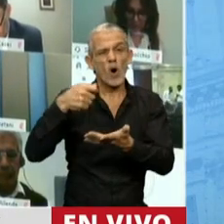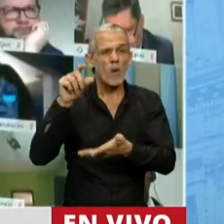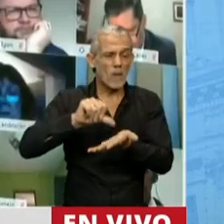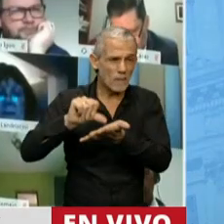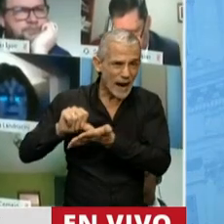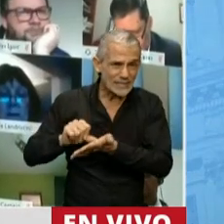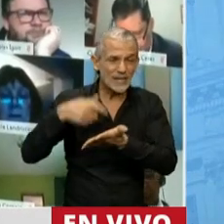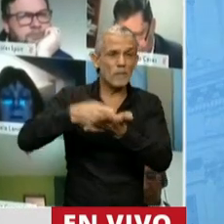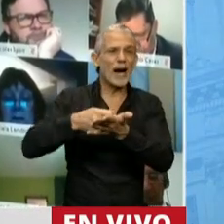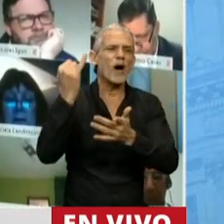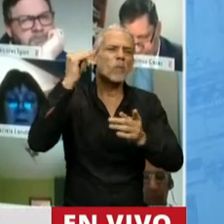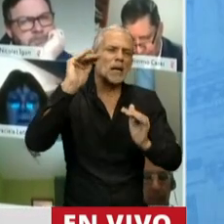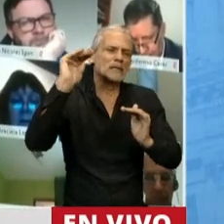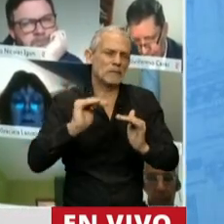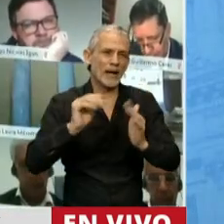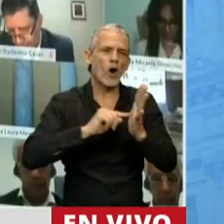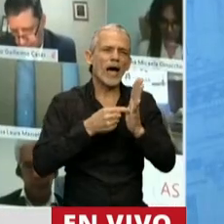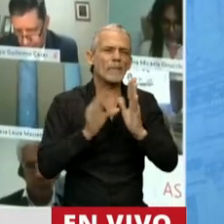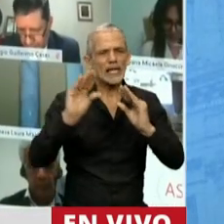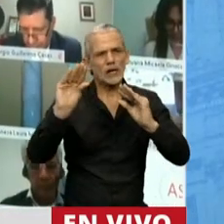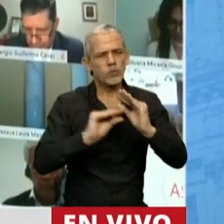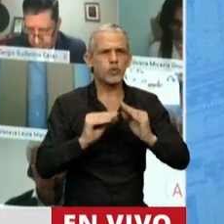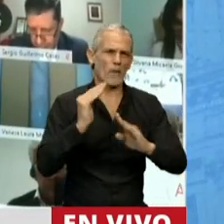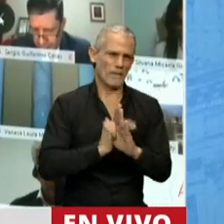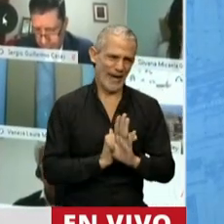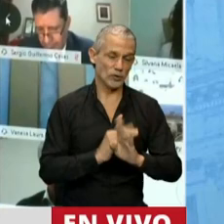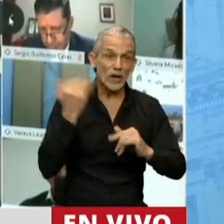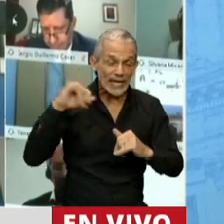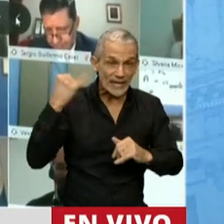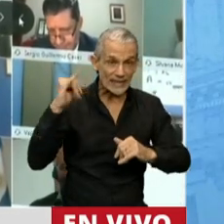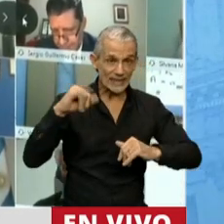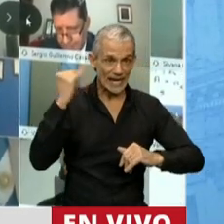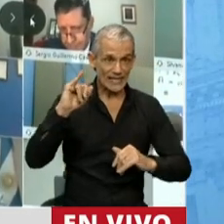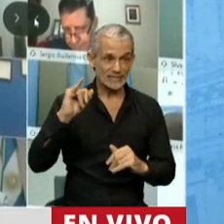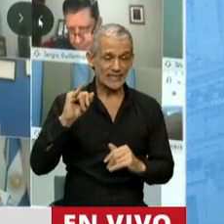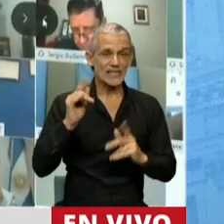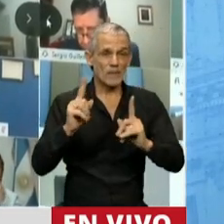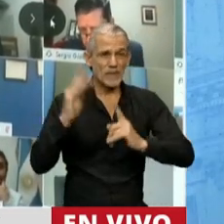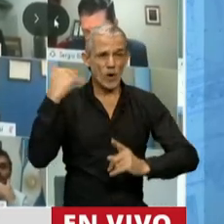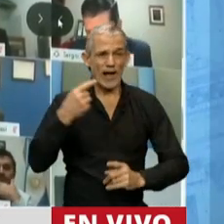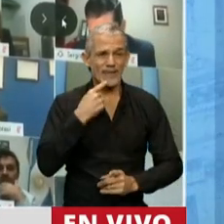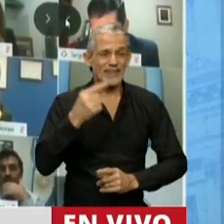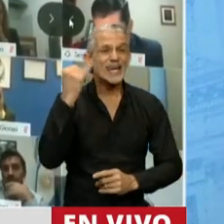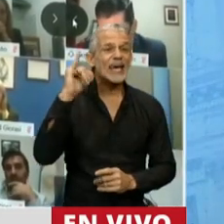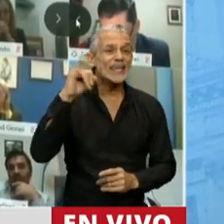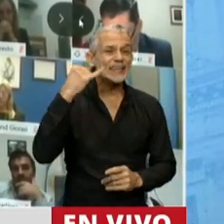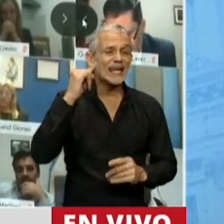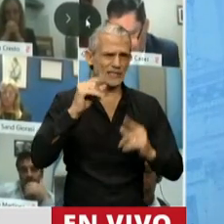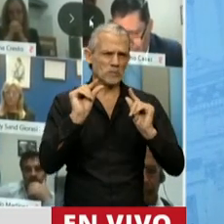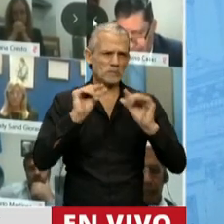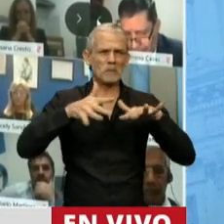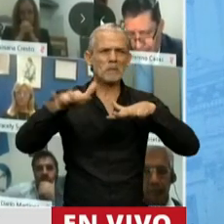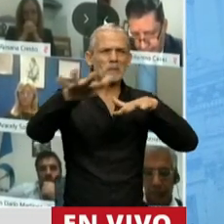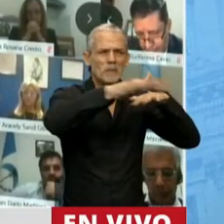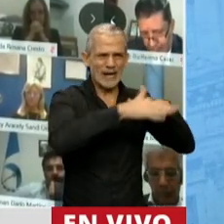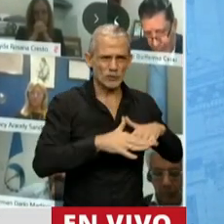la quita de capital realmente es muy baja y los intereses, como decía, son un poco por encima